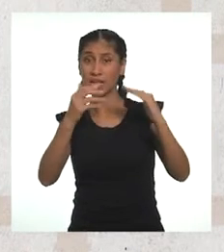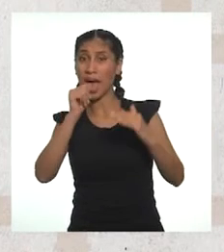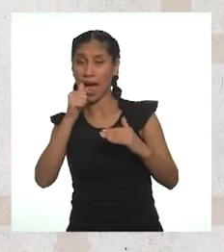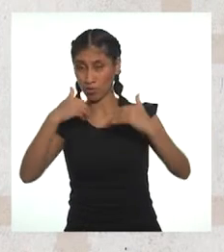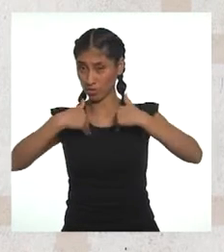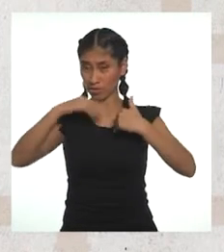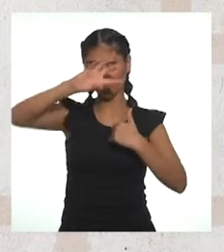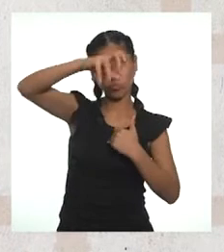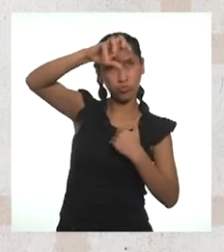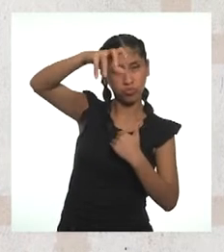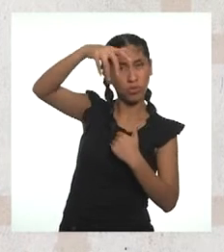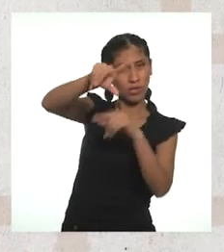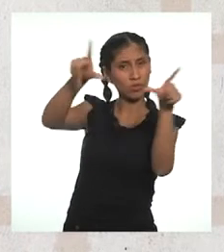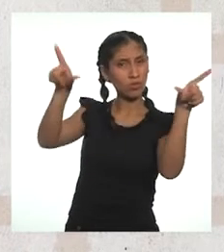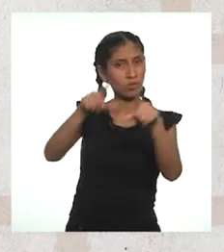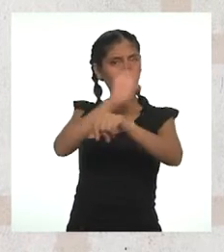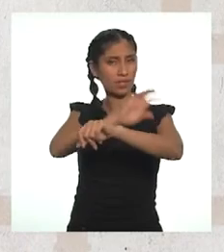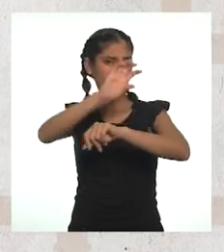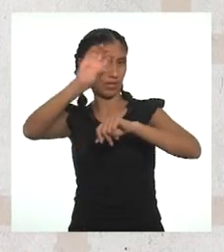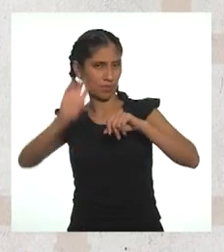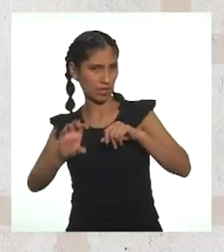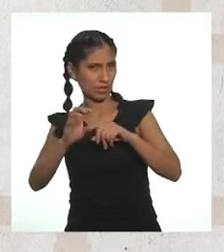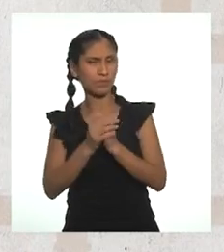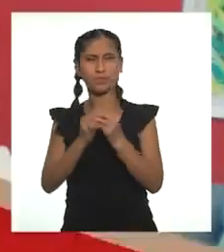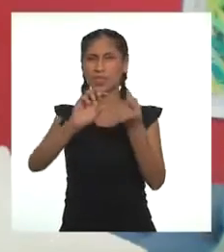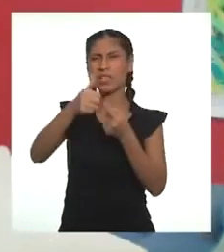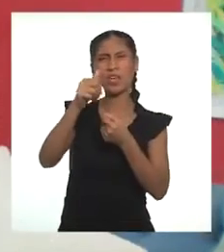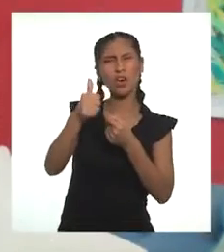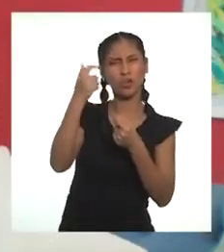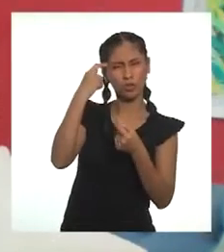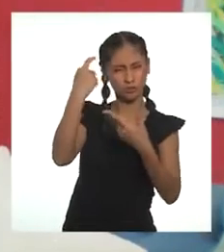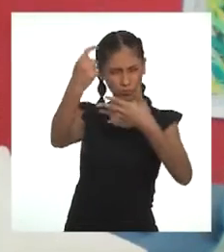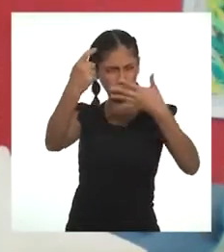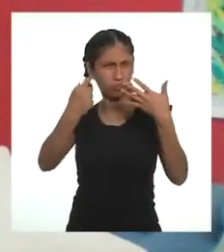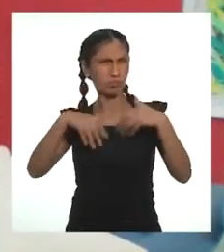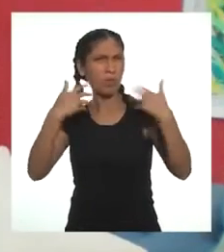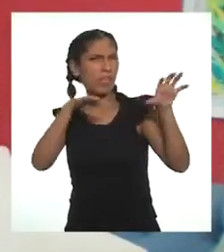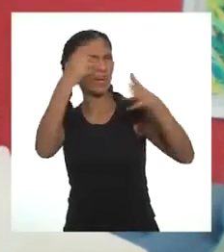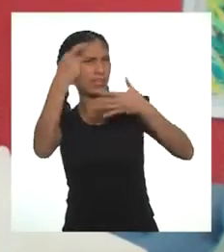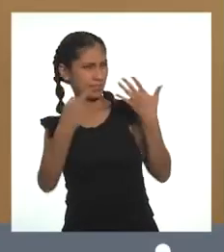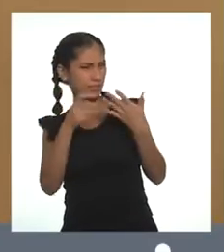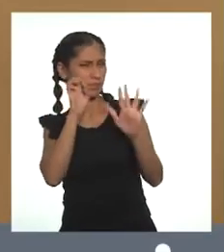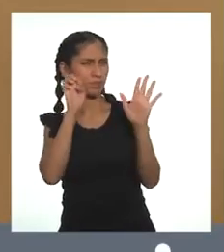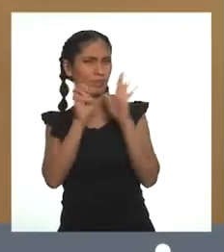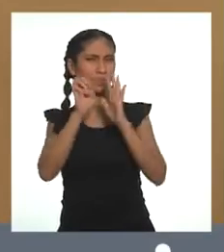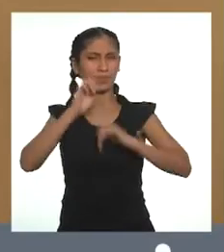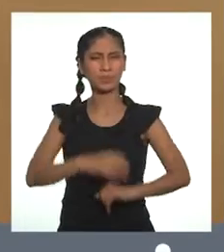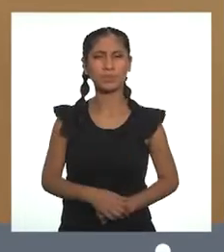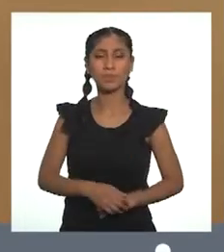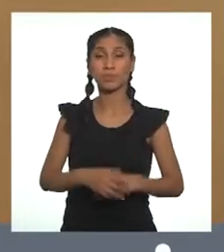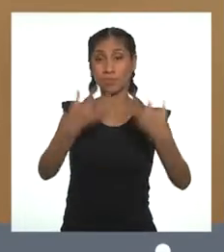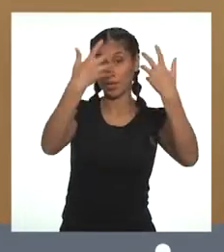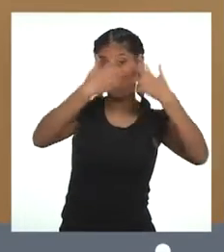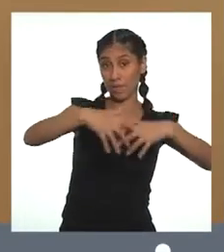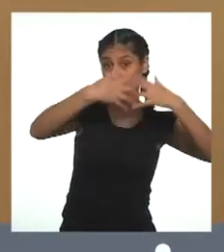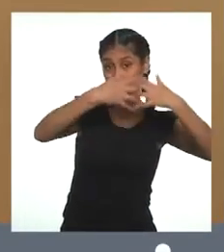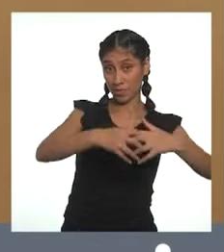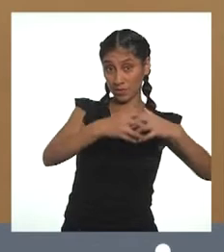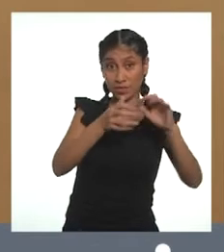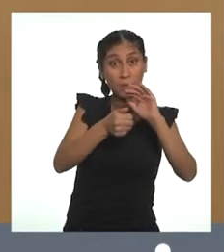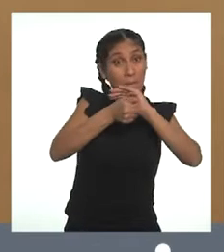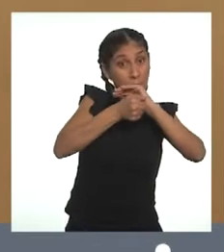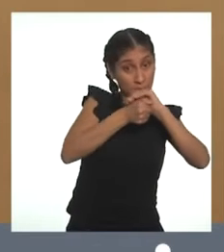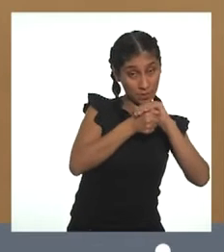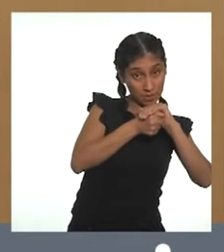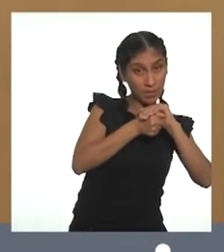para el uso poblacional en Cajamarca. ¿Y qué otras iniciativas existen? Por ejemplo, empresas